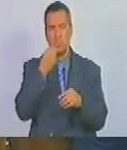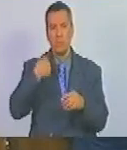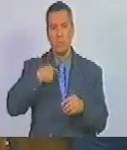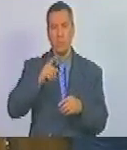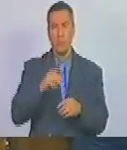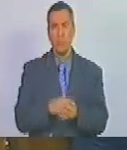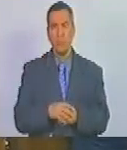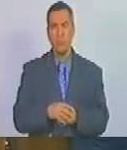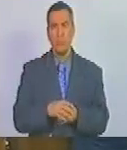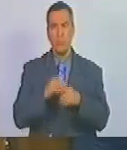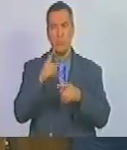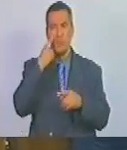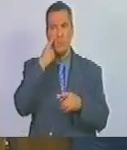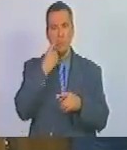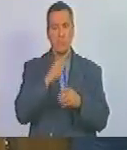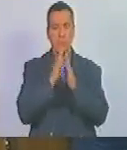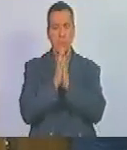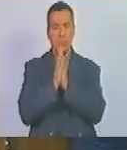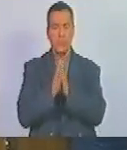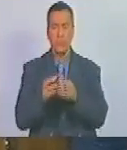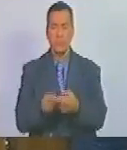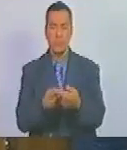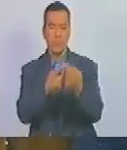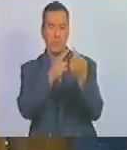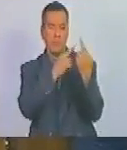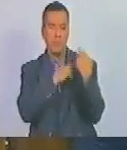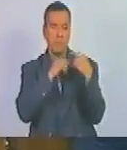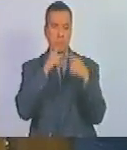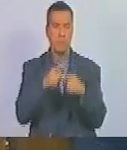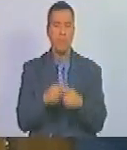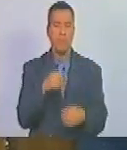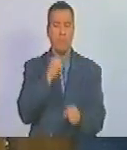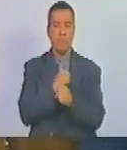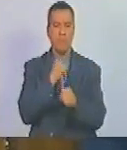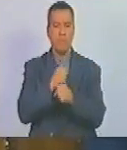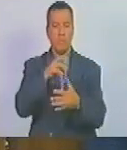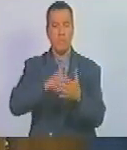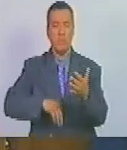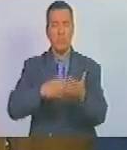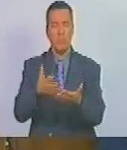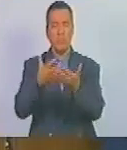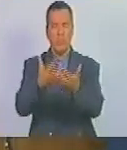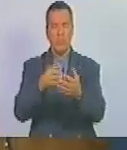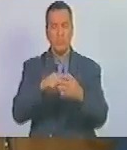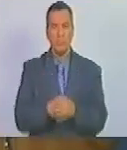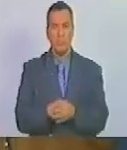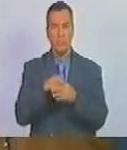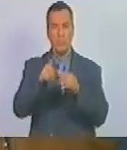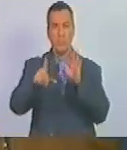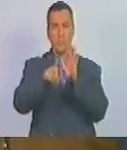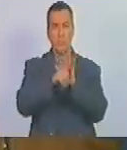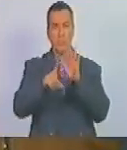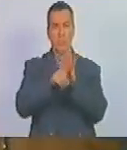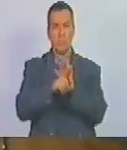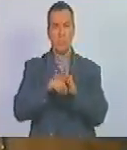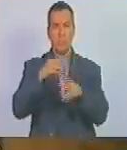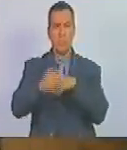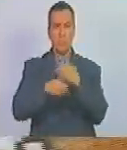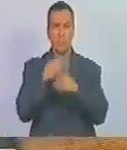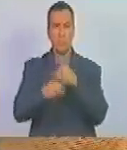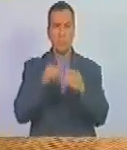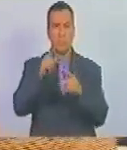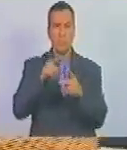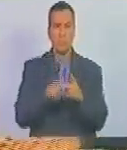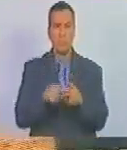consume vengan por favor los representantes de los trabajadores agrícolas para recibir en sus manos la ley sancionada